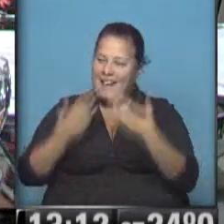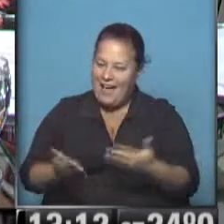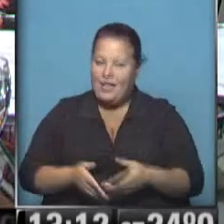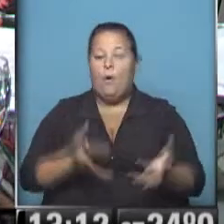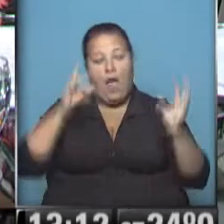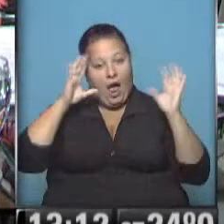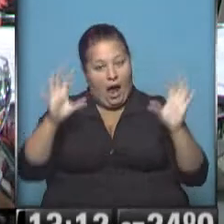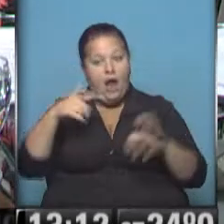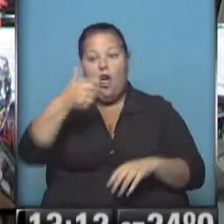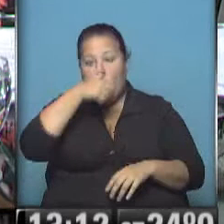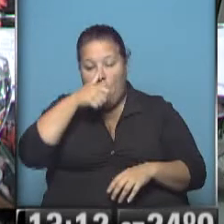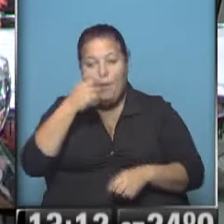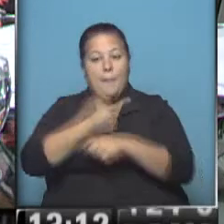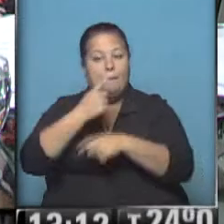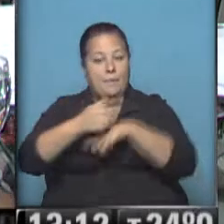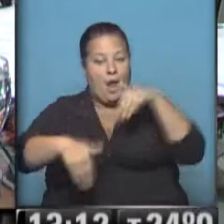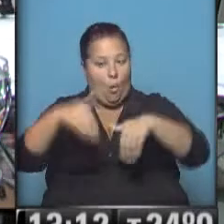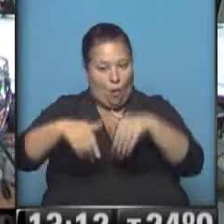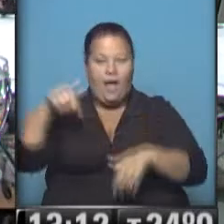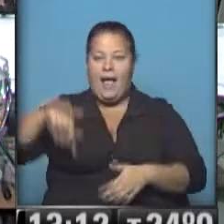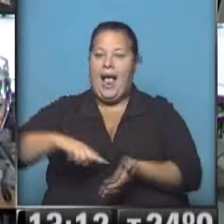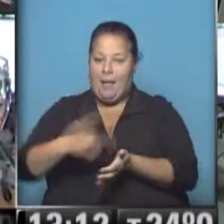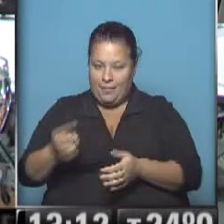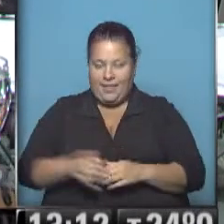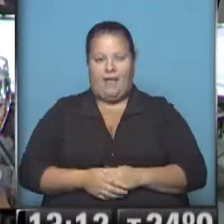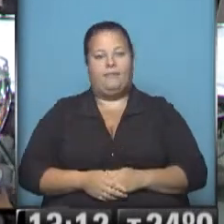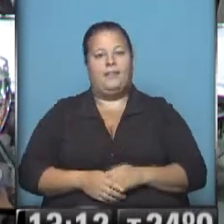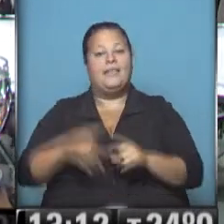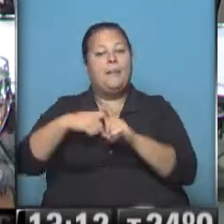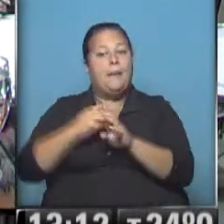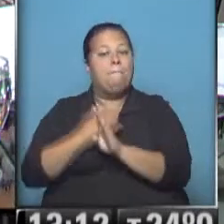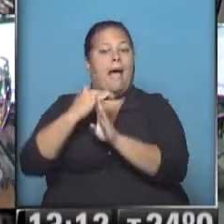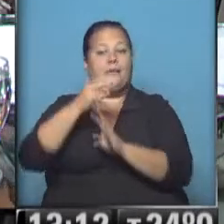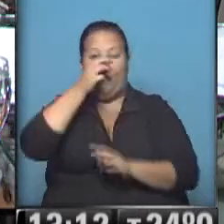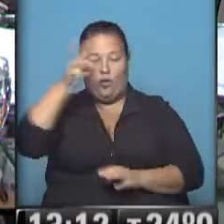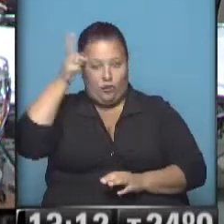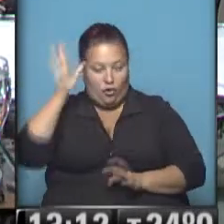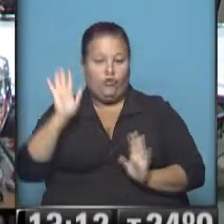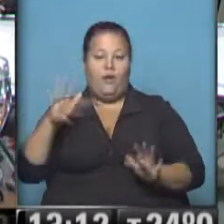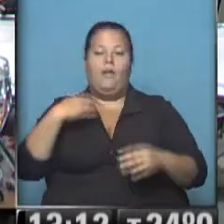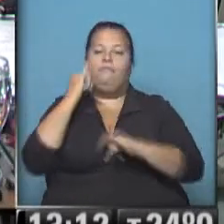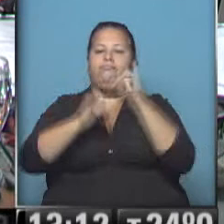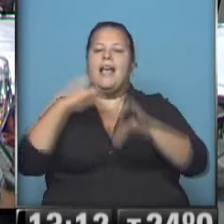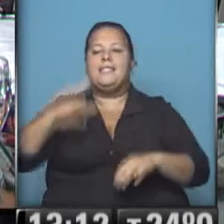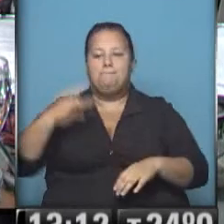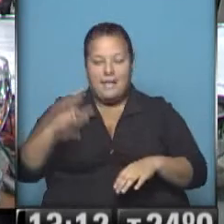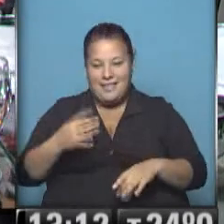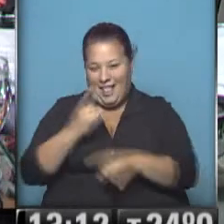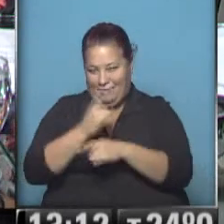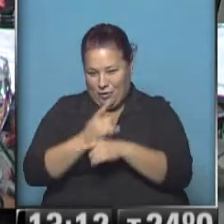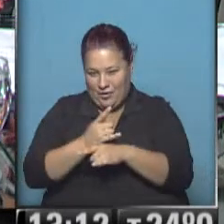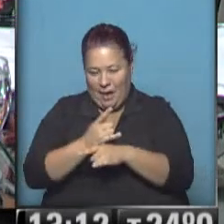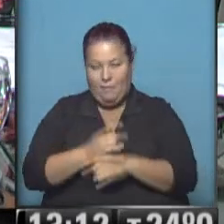Nadia. Bueno, recordemos que el domingo hay primarias en Buenos Aires. en la de Buenos Aires, Temperatura máxima de 28. Vamos a tener cobertura especial, por supuesto, como siempre,